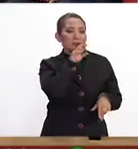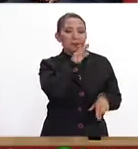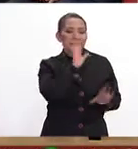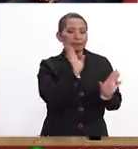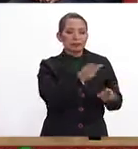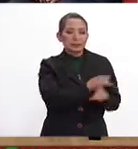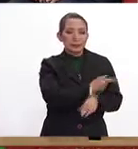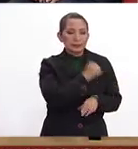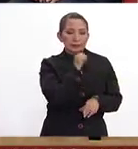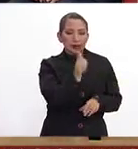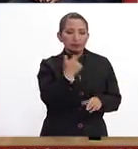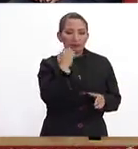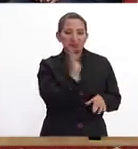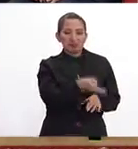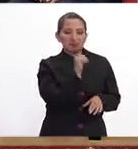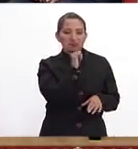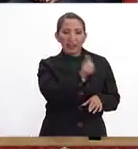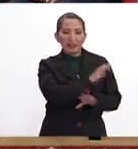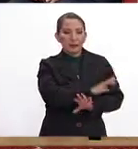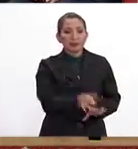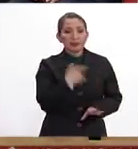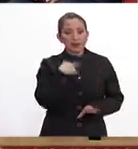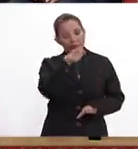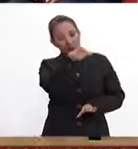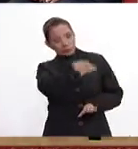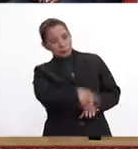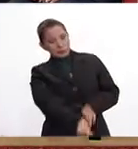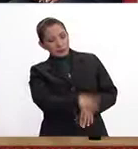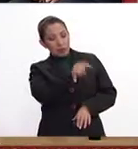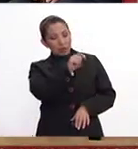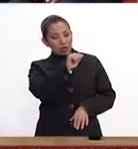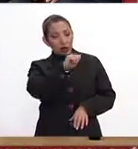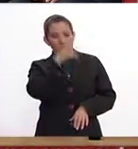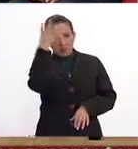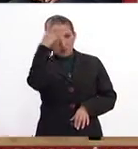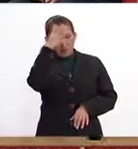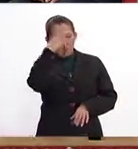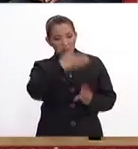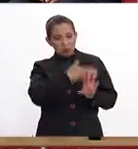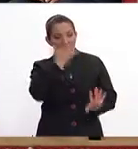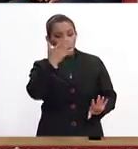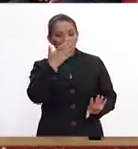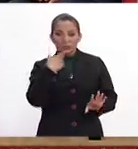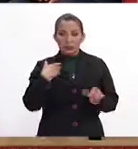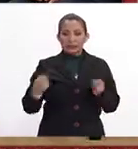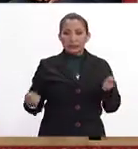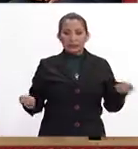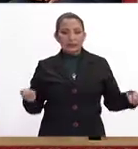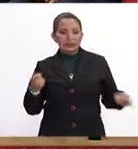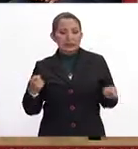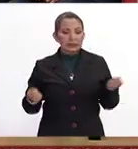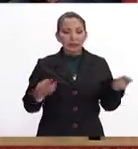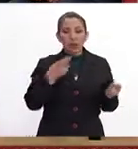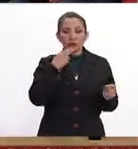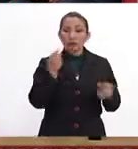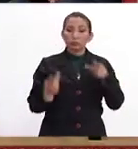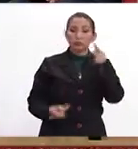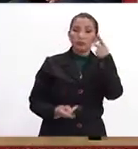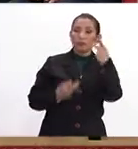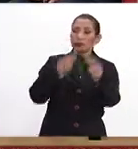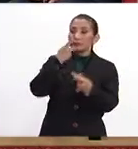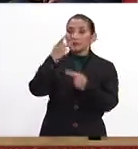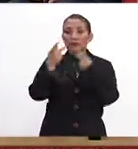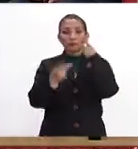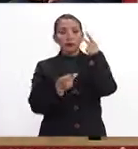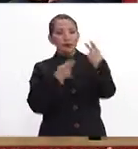Sí, el asunto es que, por ejemplo, la personalidad de Trump, que es muy mediática y que utiliza mucho el discurso o